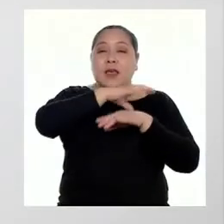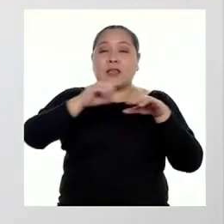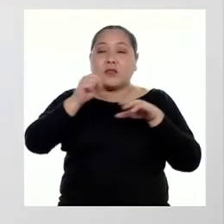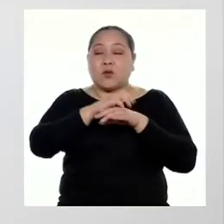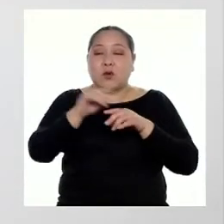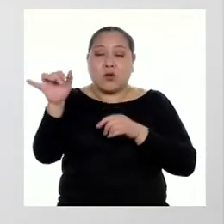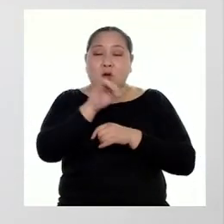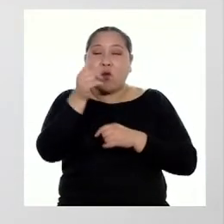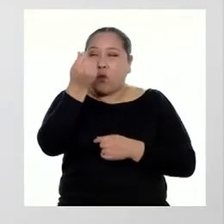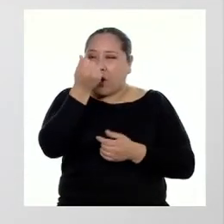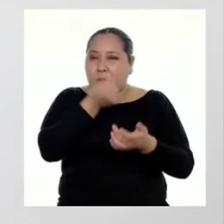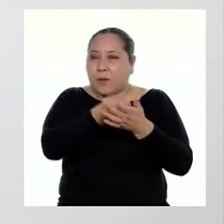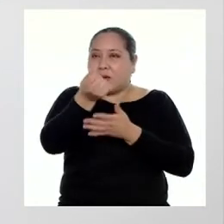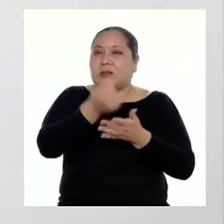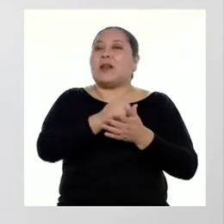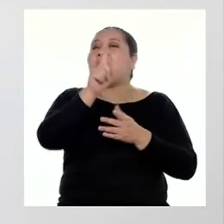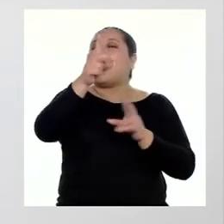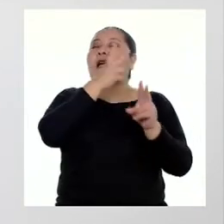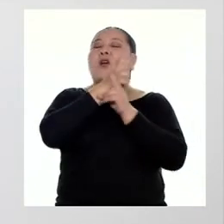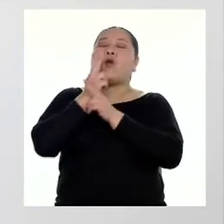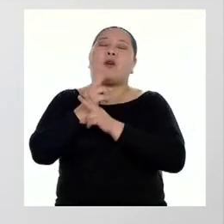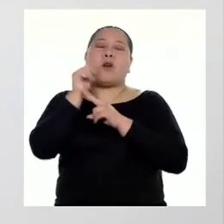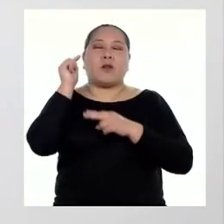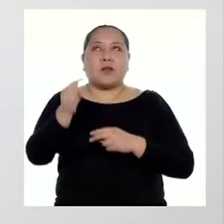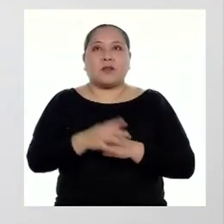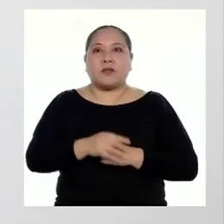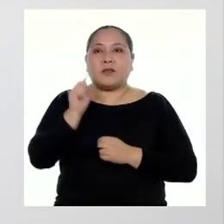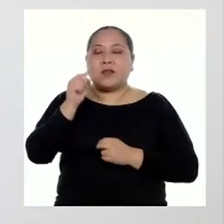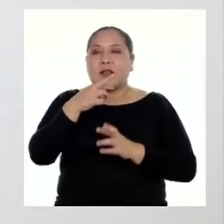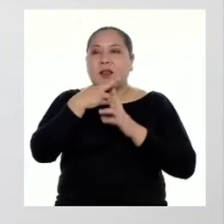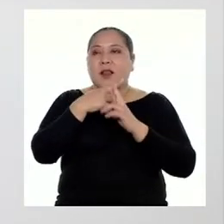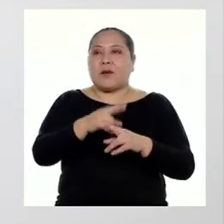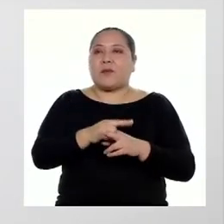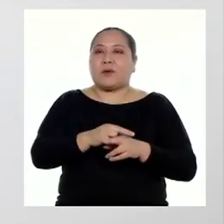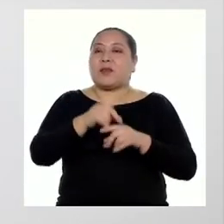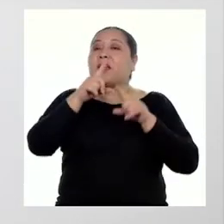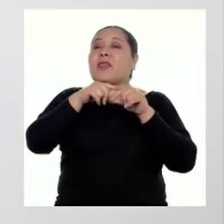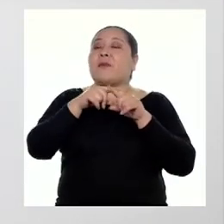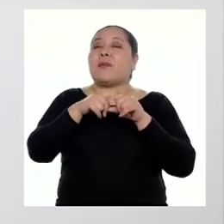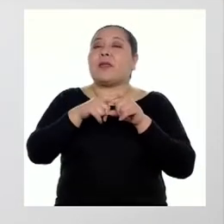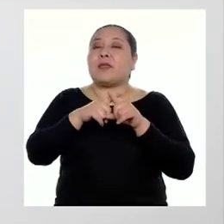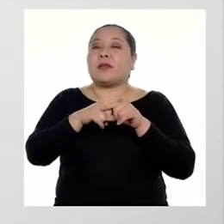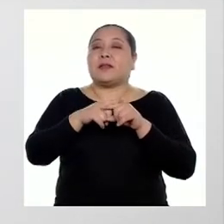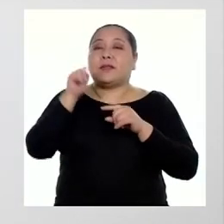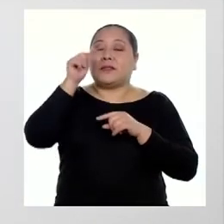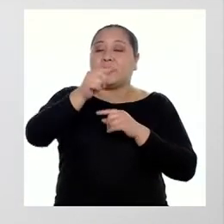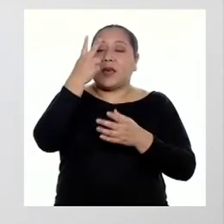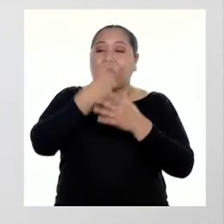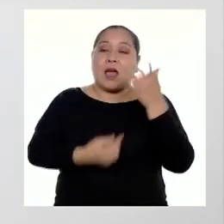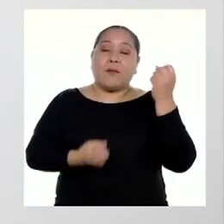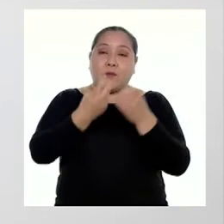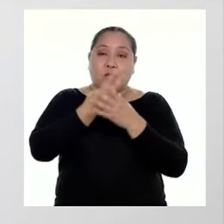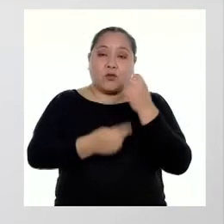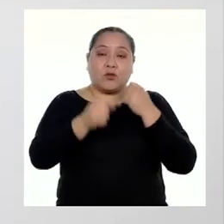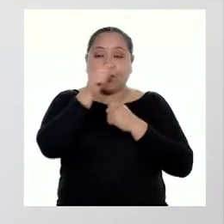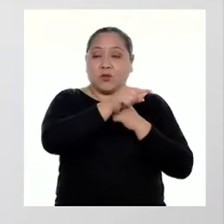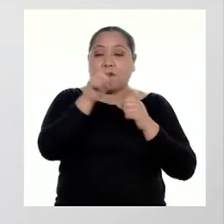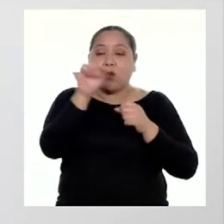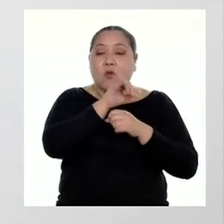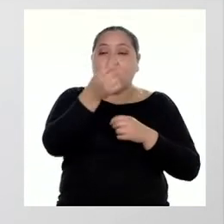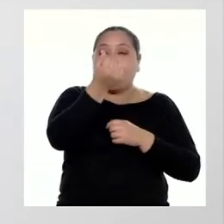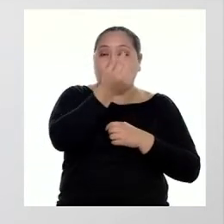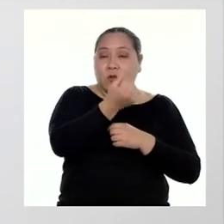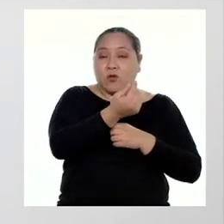Hay que tener mucho cuidado con eso, Thalía. La respuesta es depende. Si ambos productos tienen el mismo